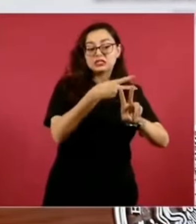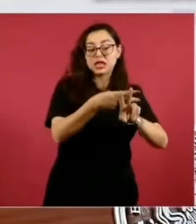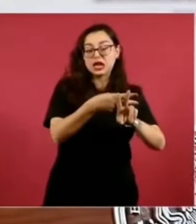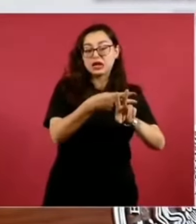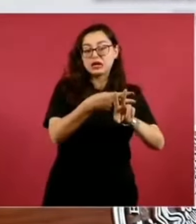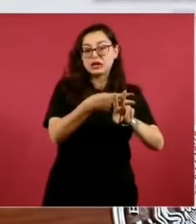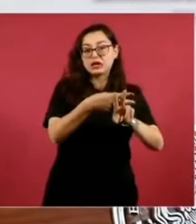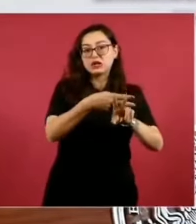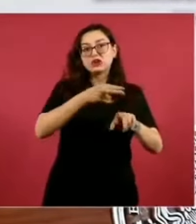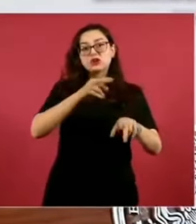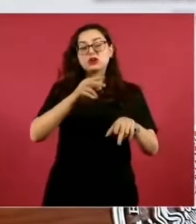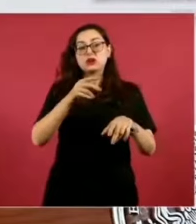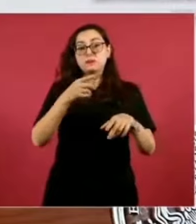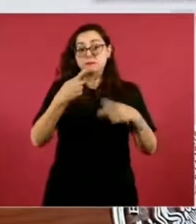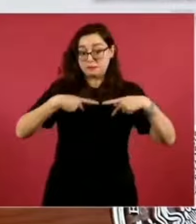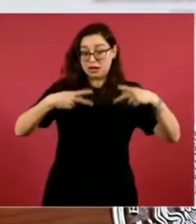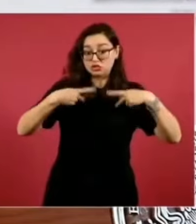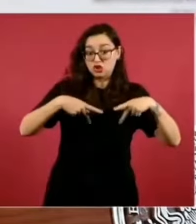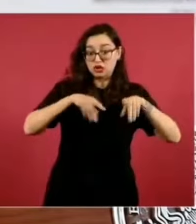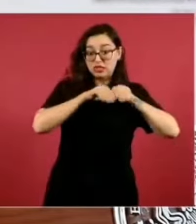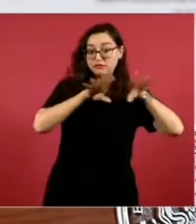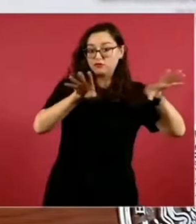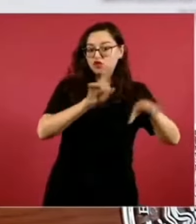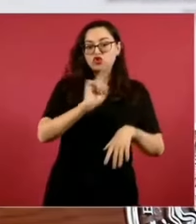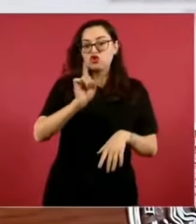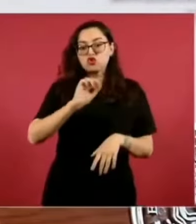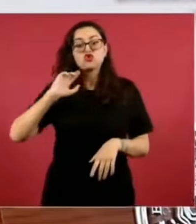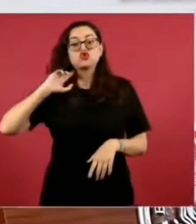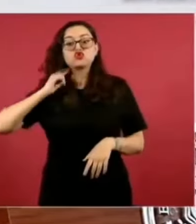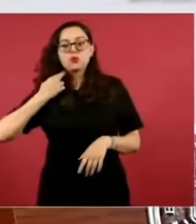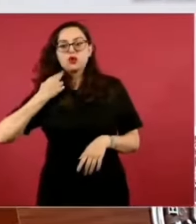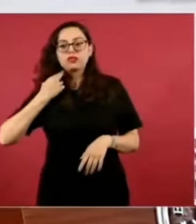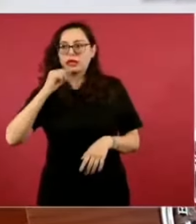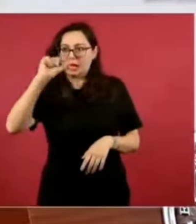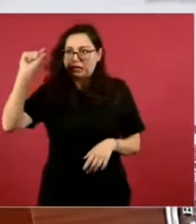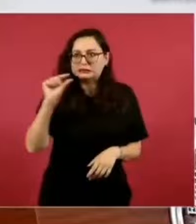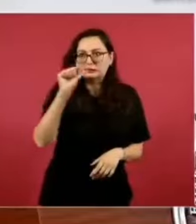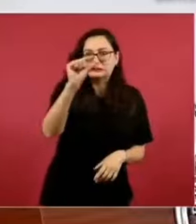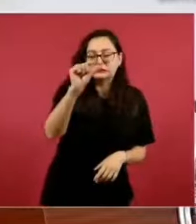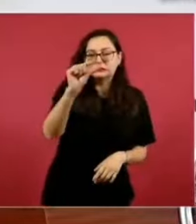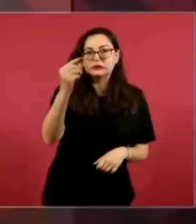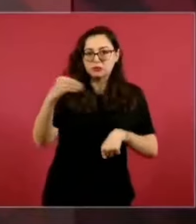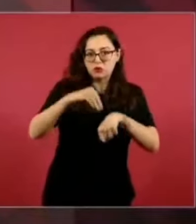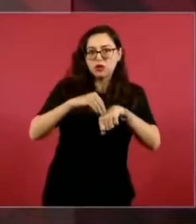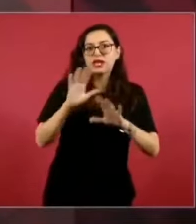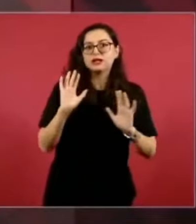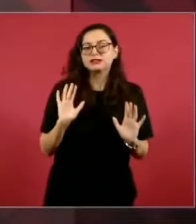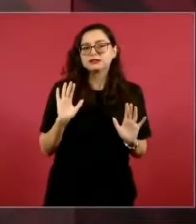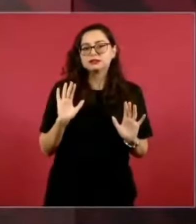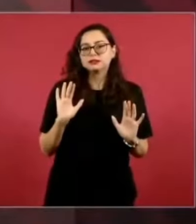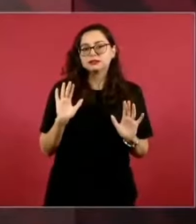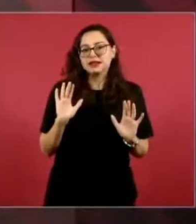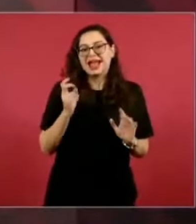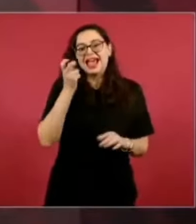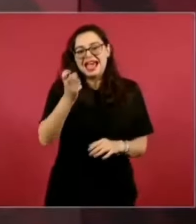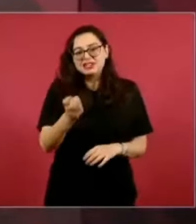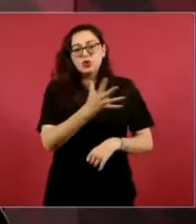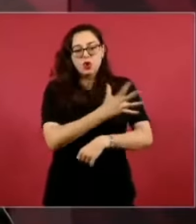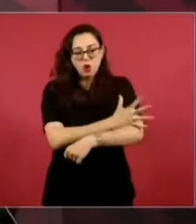para que se